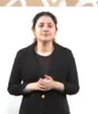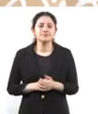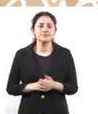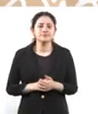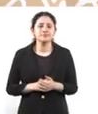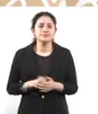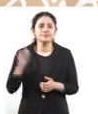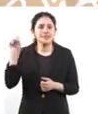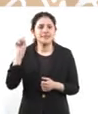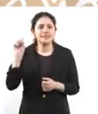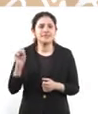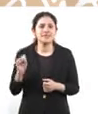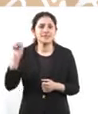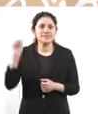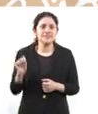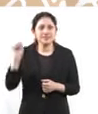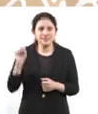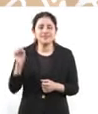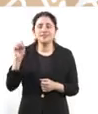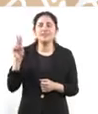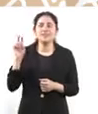Sur, sur, sur. Así era la porra.